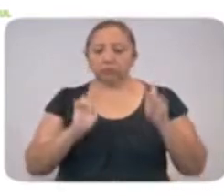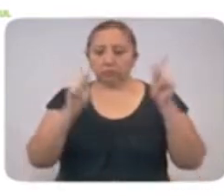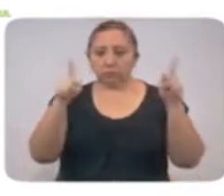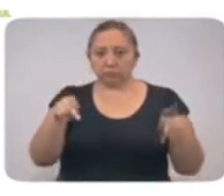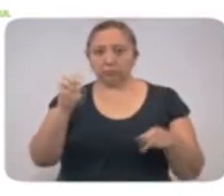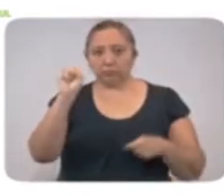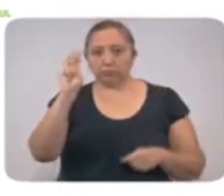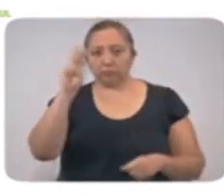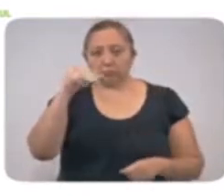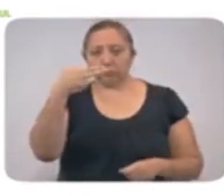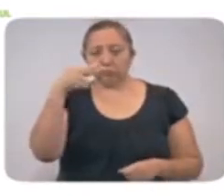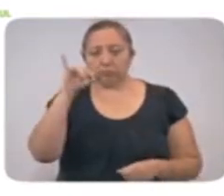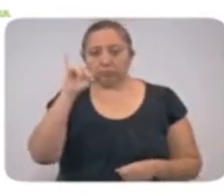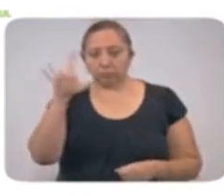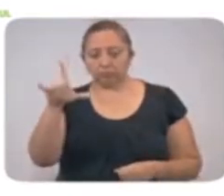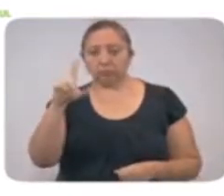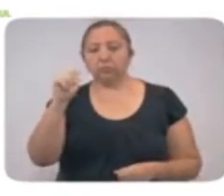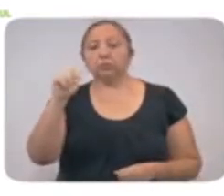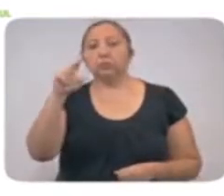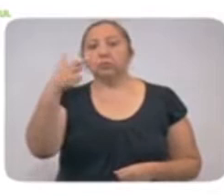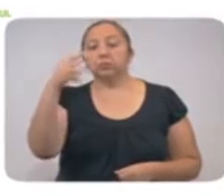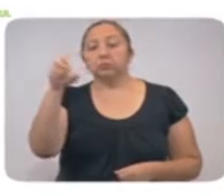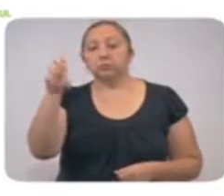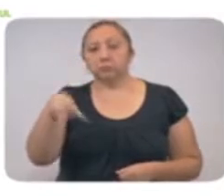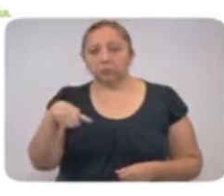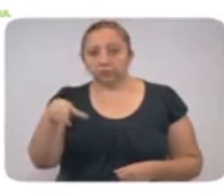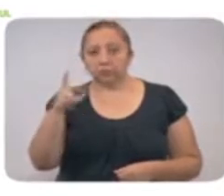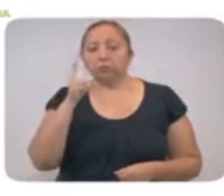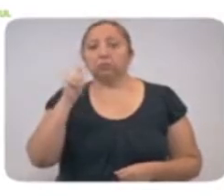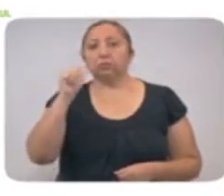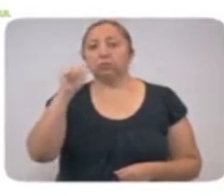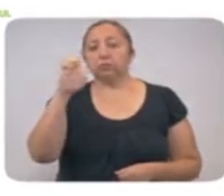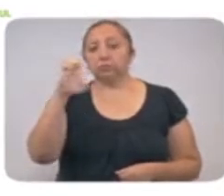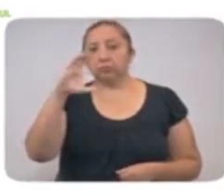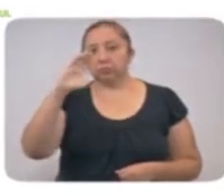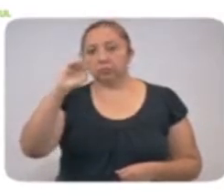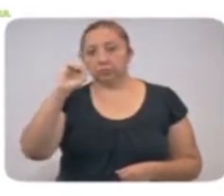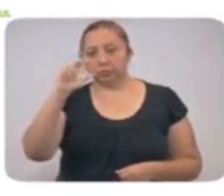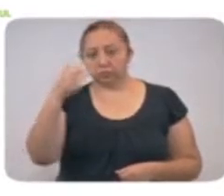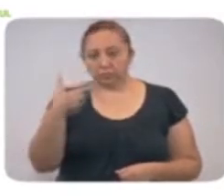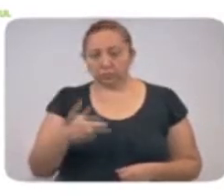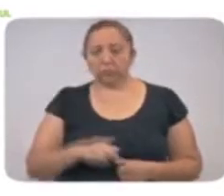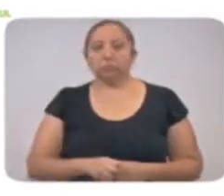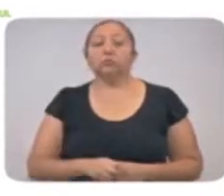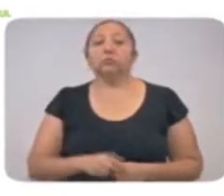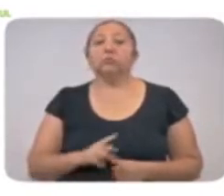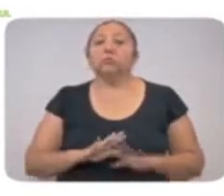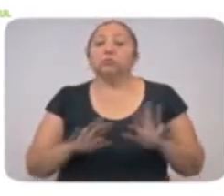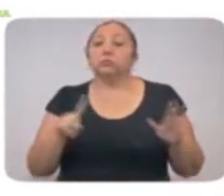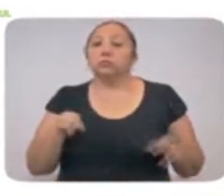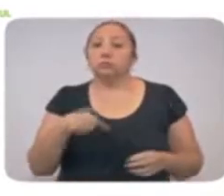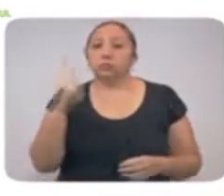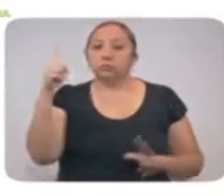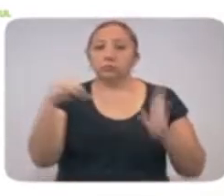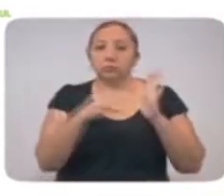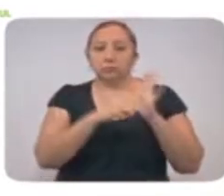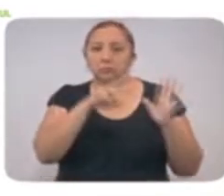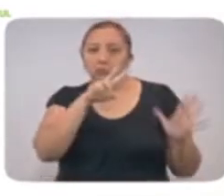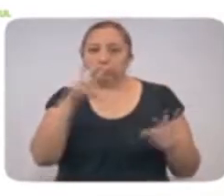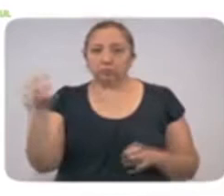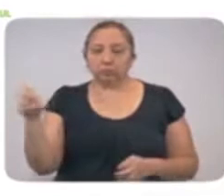Samajil, Seye, Tamec, Teco, Tecom y Tiscocó. En total ya son 1